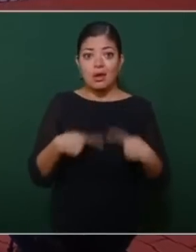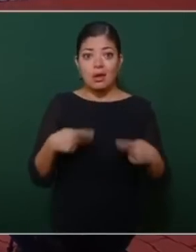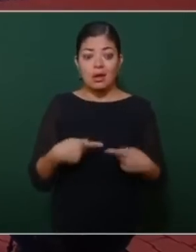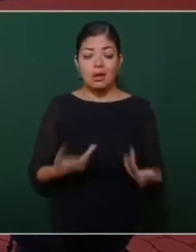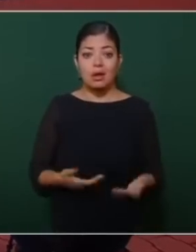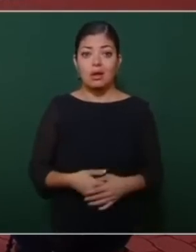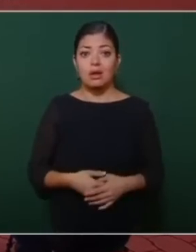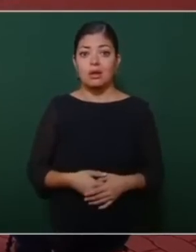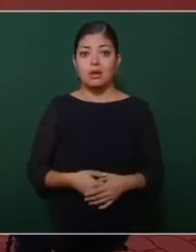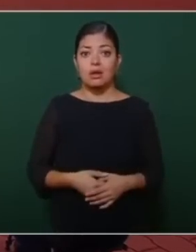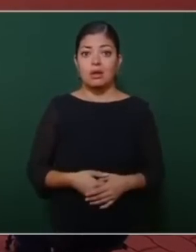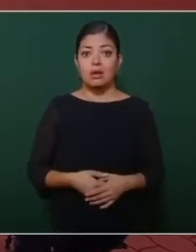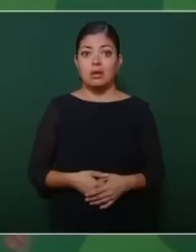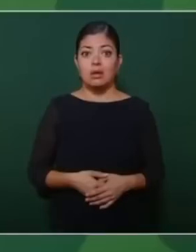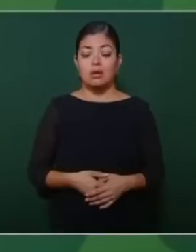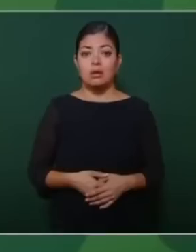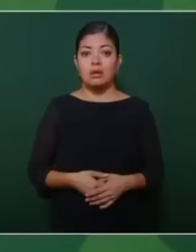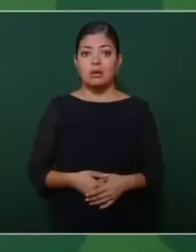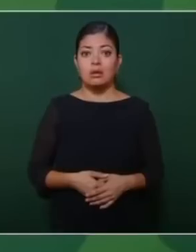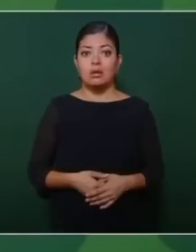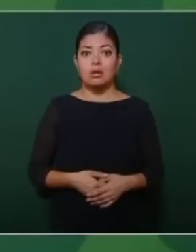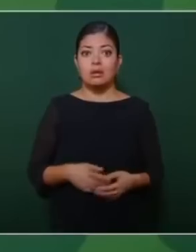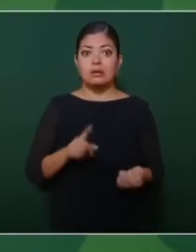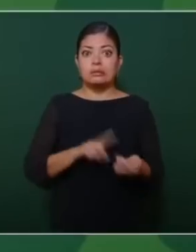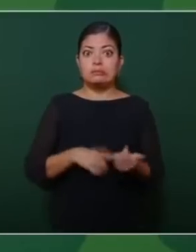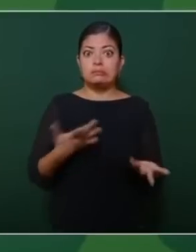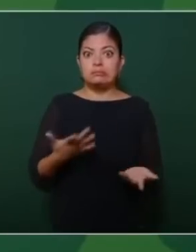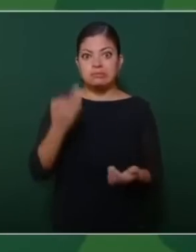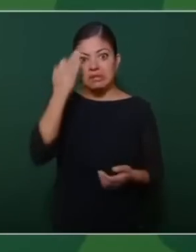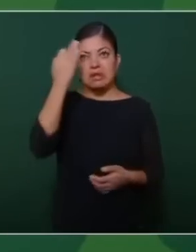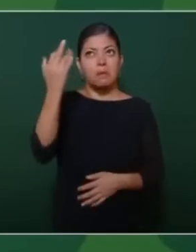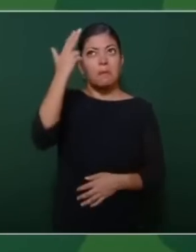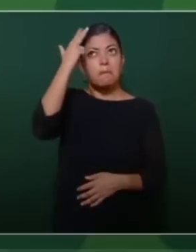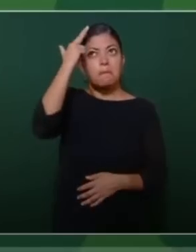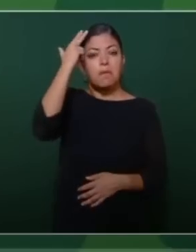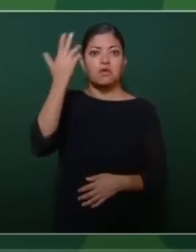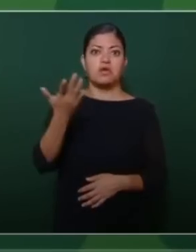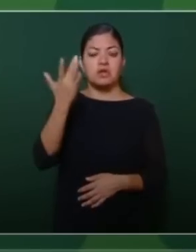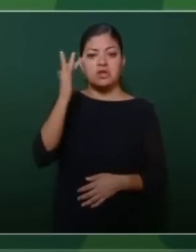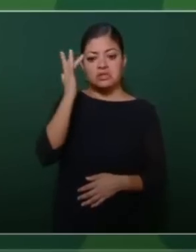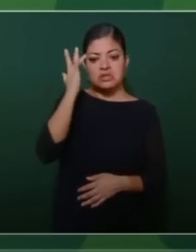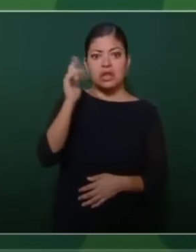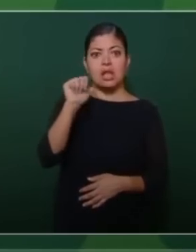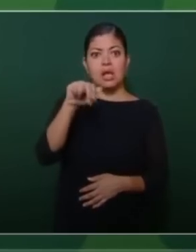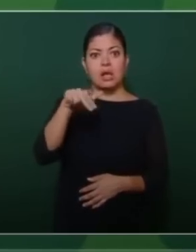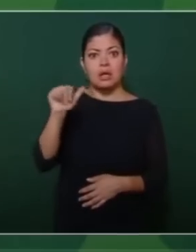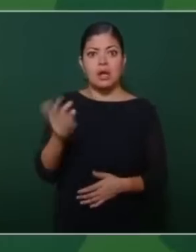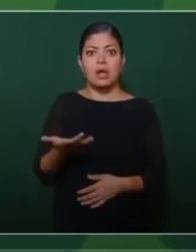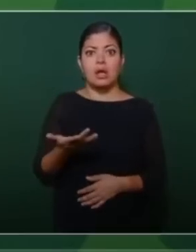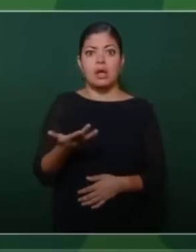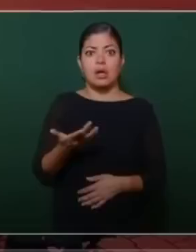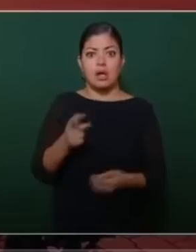el espíritu de Santana de Porfirio Díaz de Salinas de Gortari